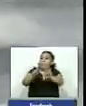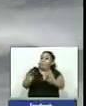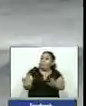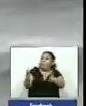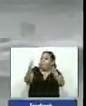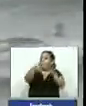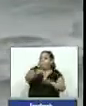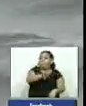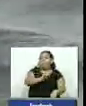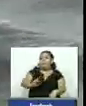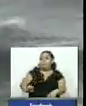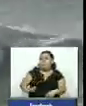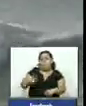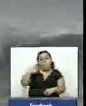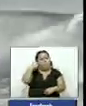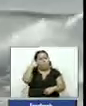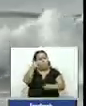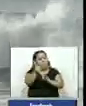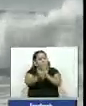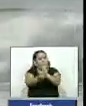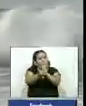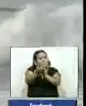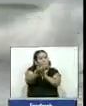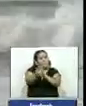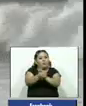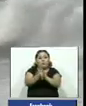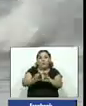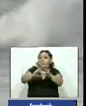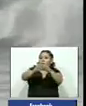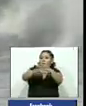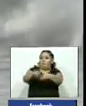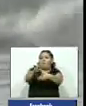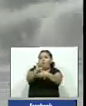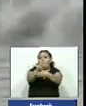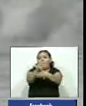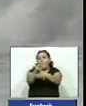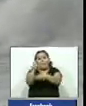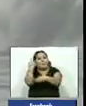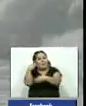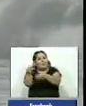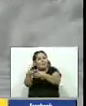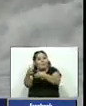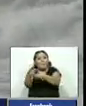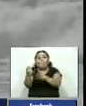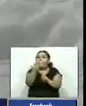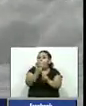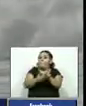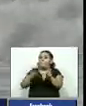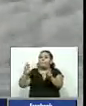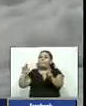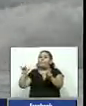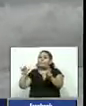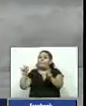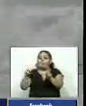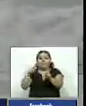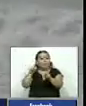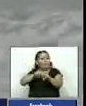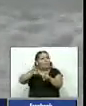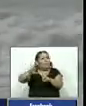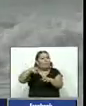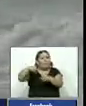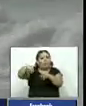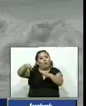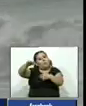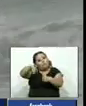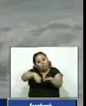salvadoreños están dando la nota alta en la categoría Open masculina por ejemplo Brian Pérez se jugó la quinta ronda